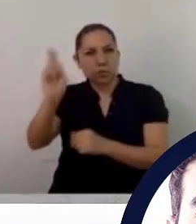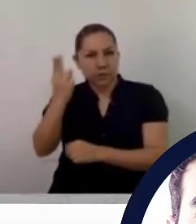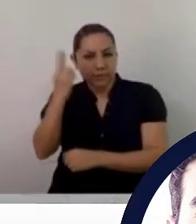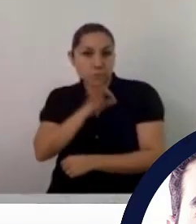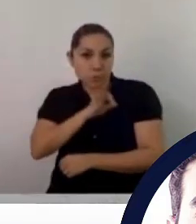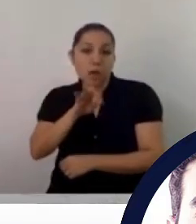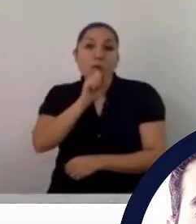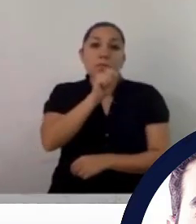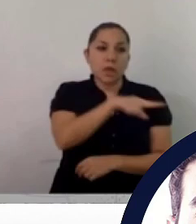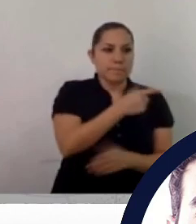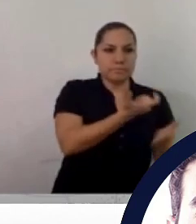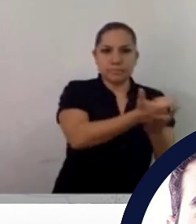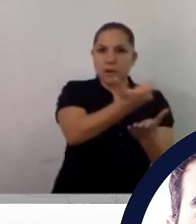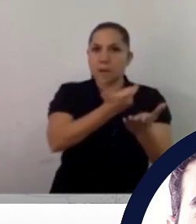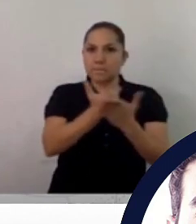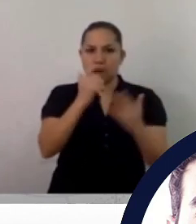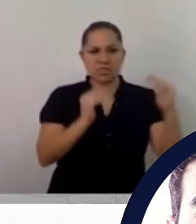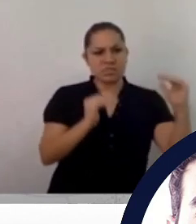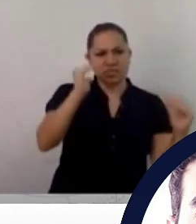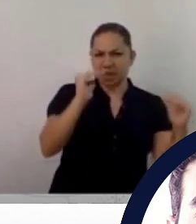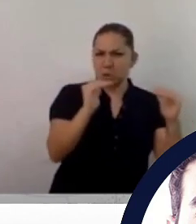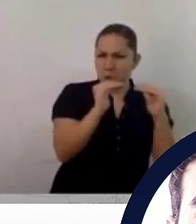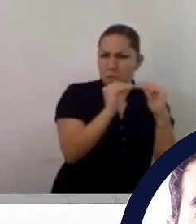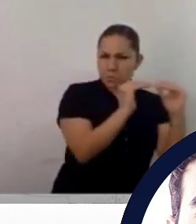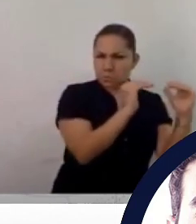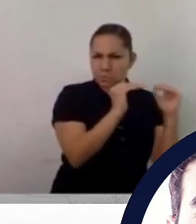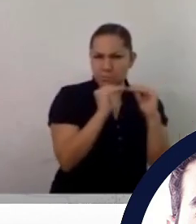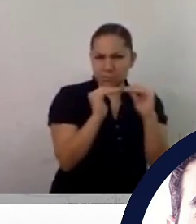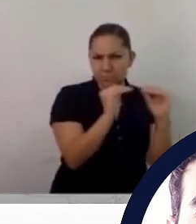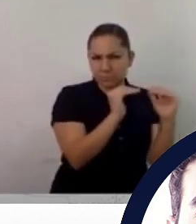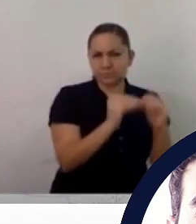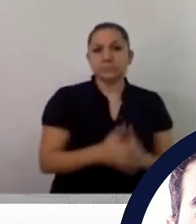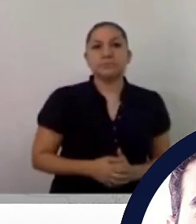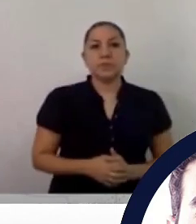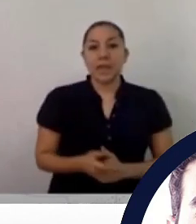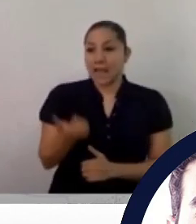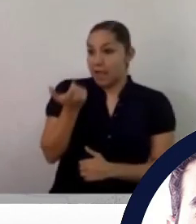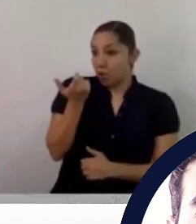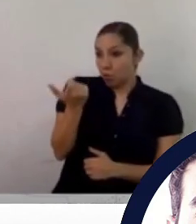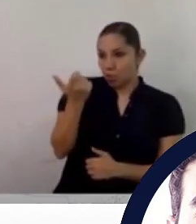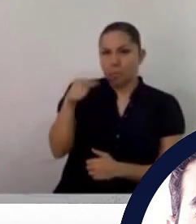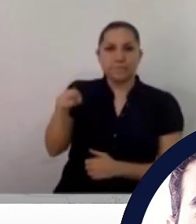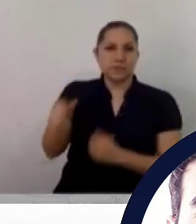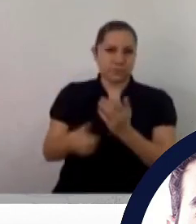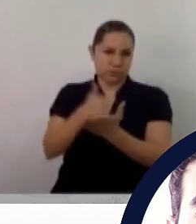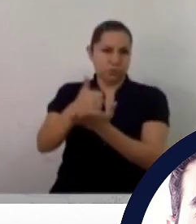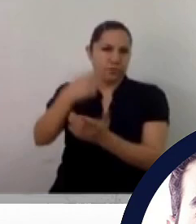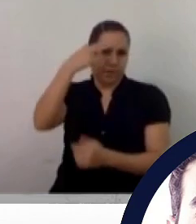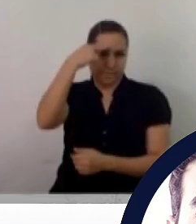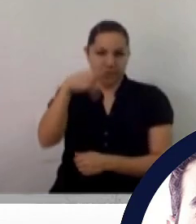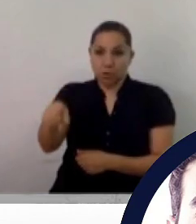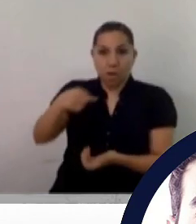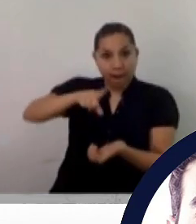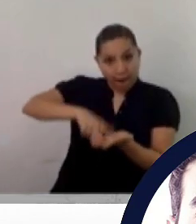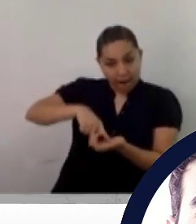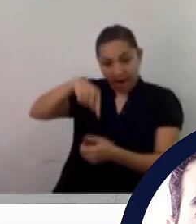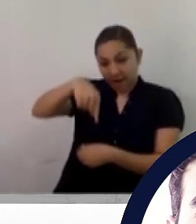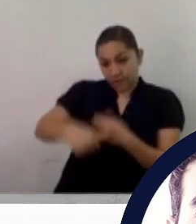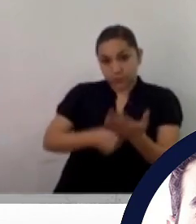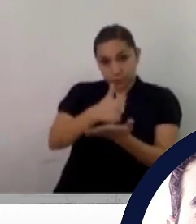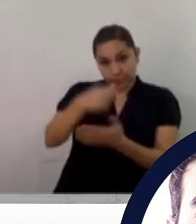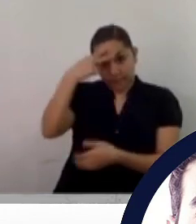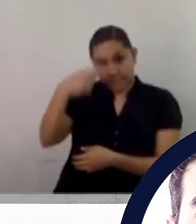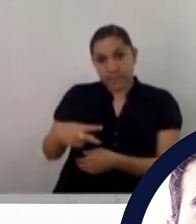existen en la incidencia de corrupción. Y pues en este año, pues está empatado en último lugar con algunos otros,